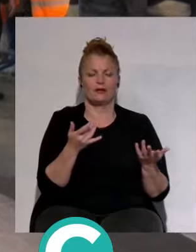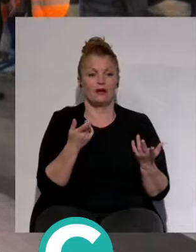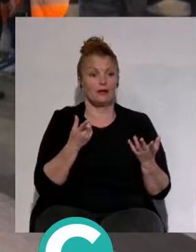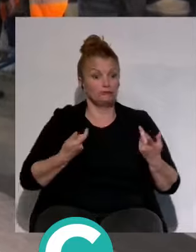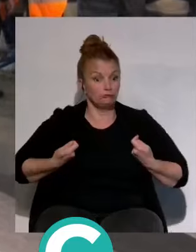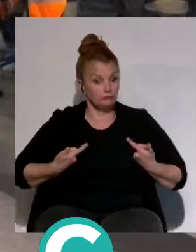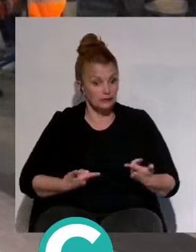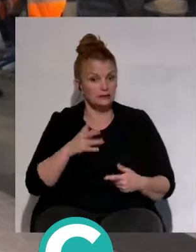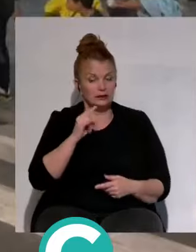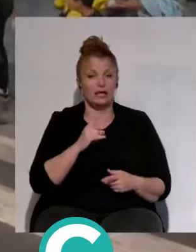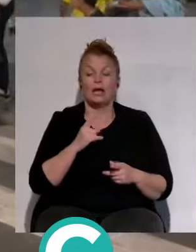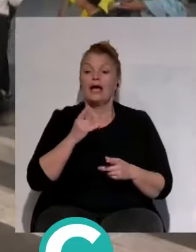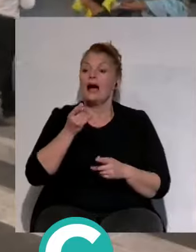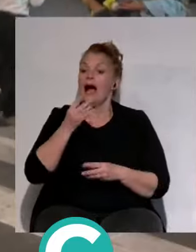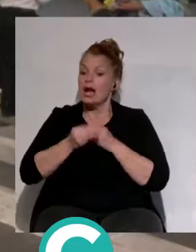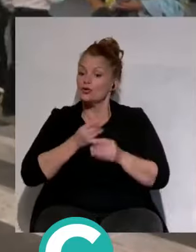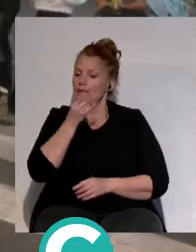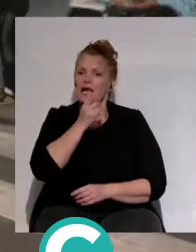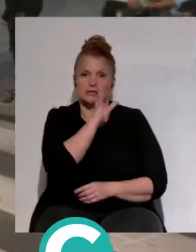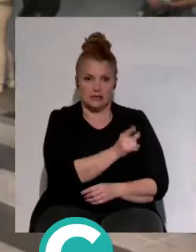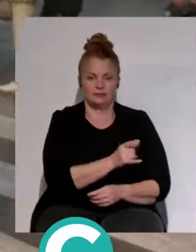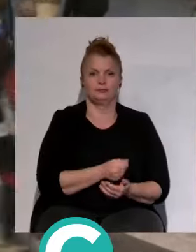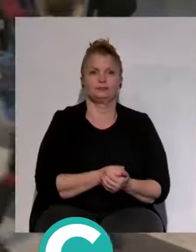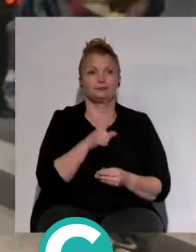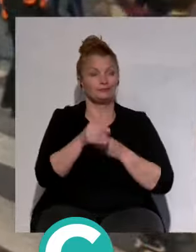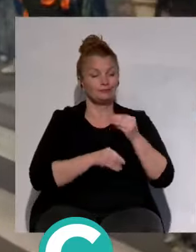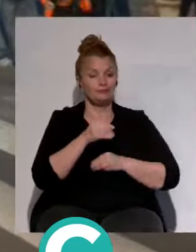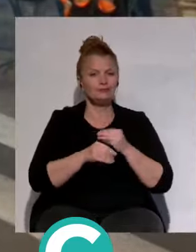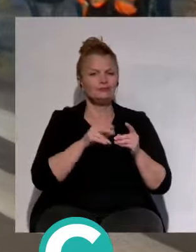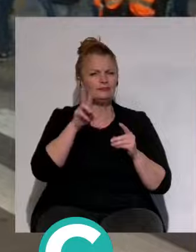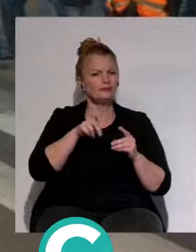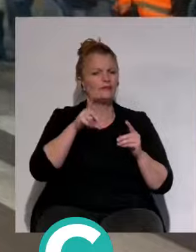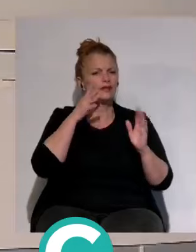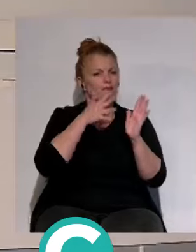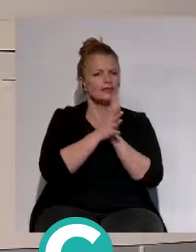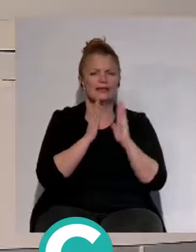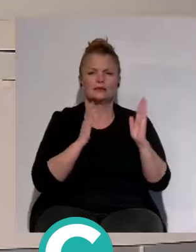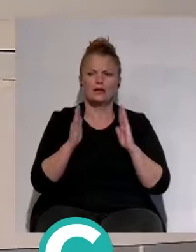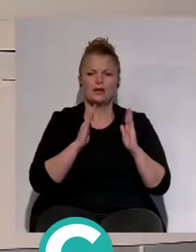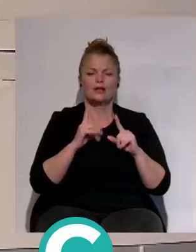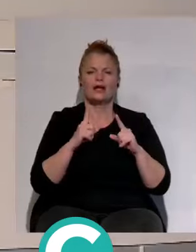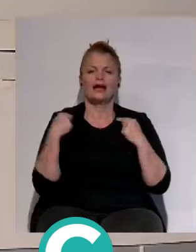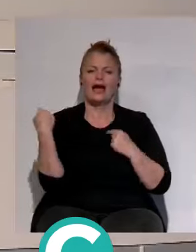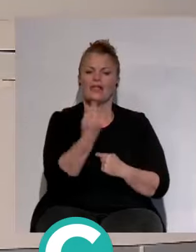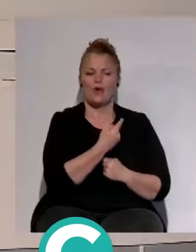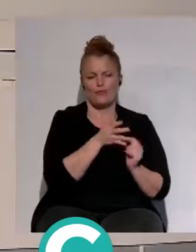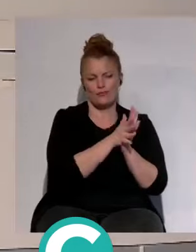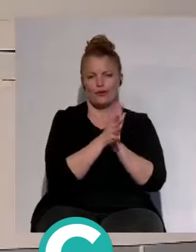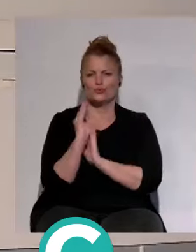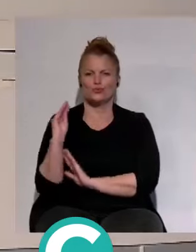sí. Mal invertido, sí. Vamos a ir hablando y desgranando lo que ha significado la temporada y, como decimos, repartiendo responsabilidades. Pero